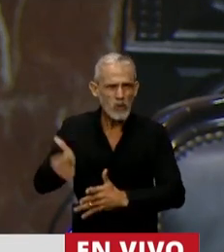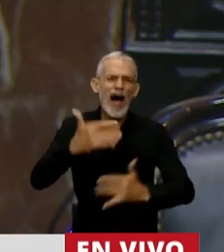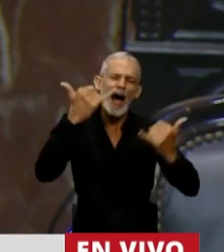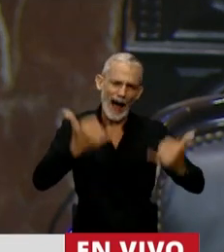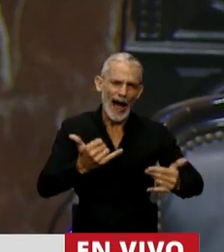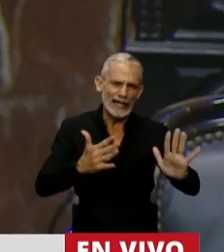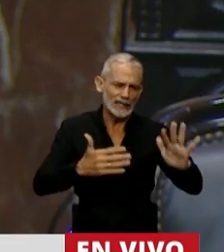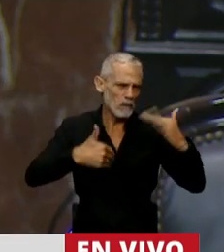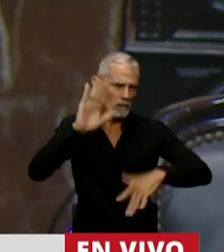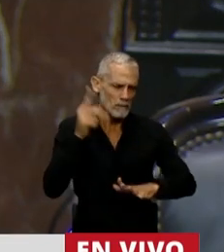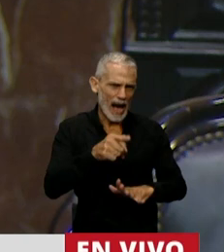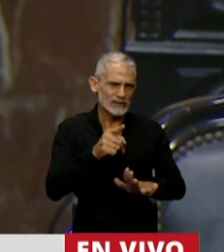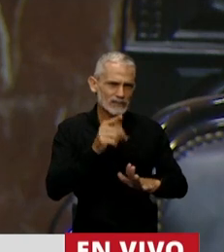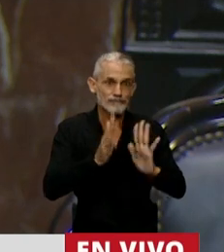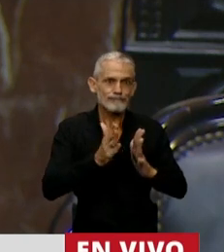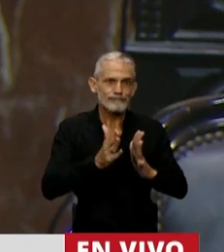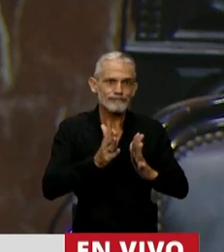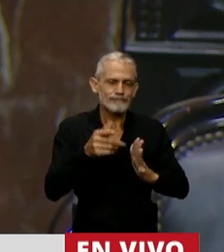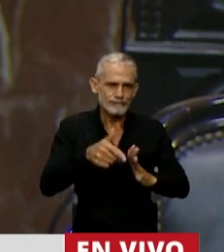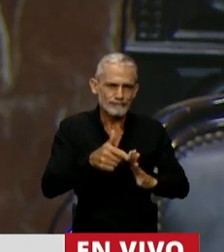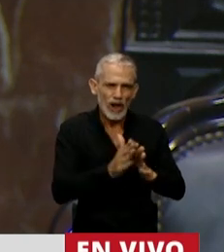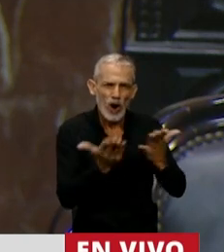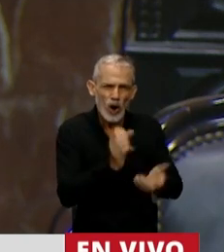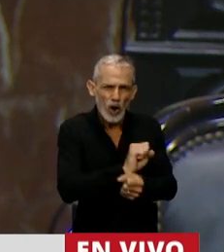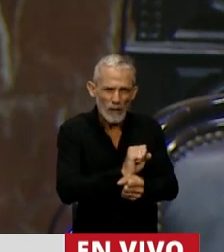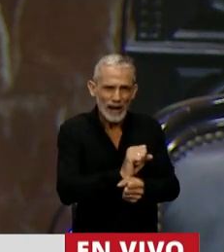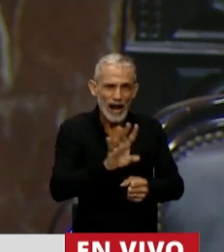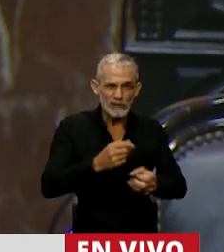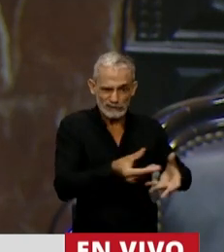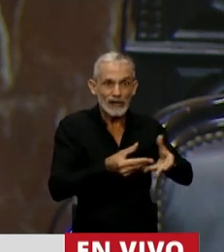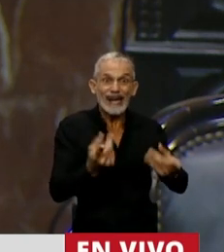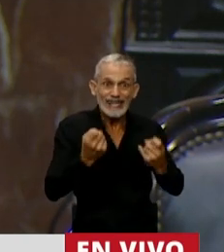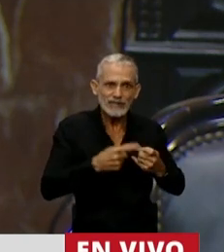de la que echamos mano.